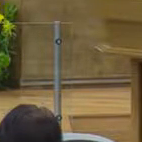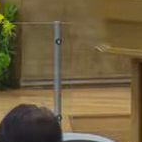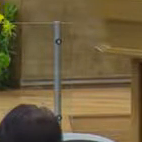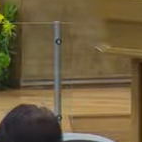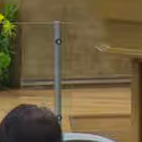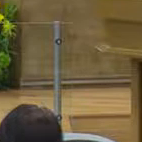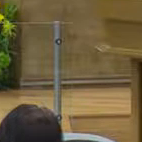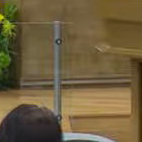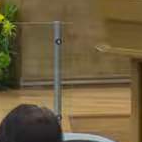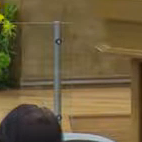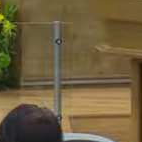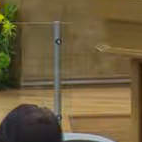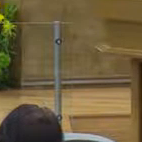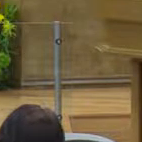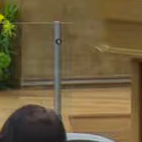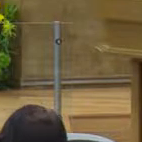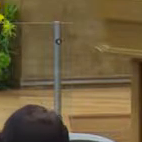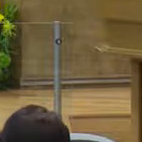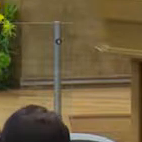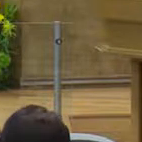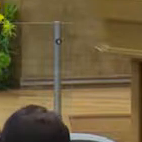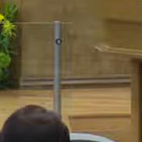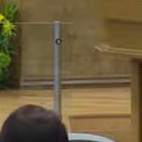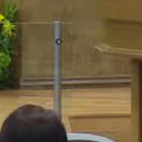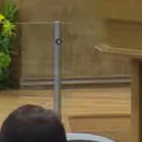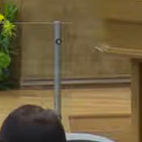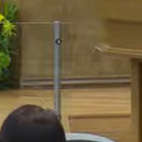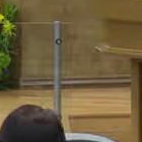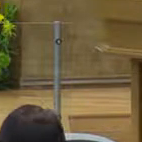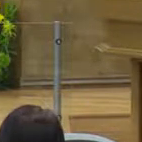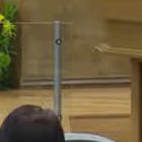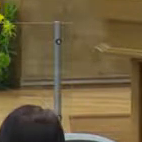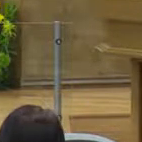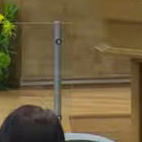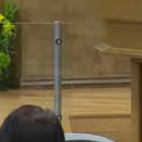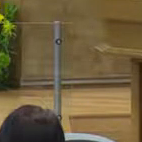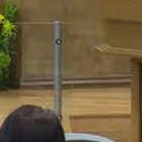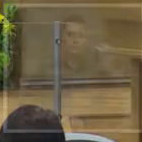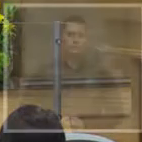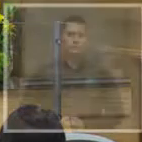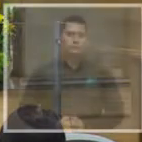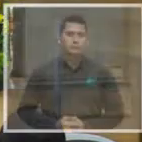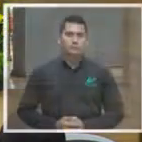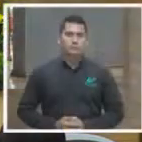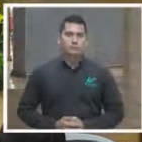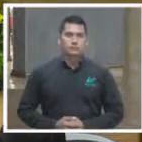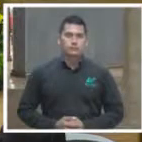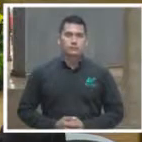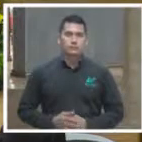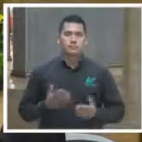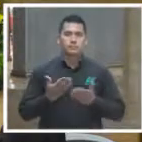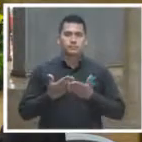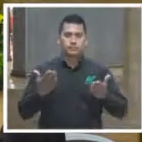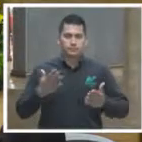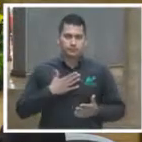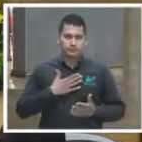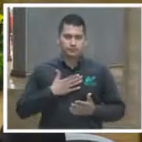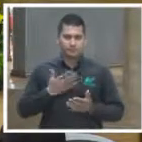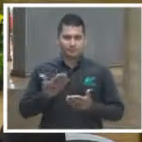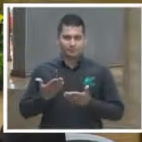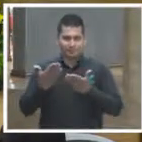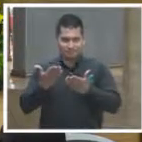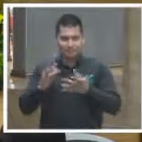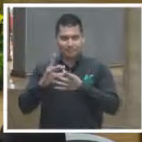pero antes de eso también déjenme cerrar como esta primera reflexión con una cita